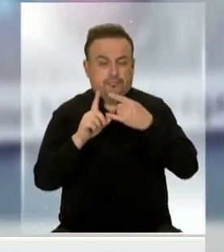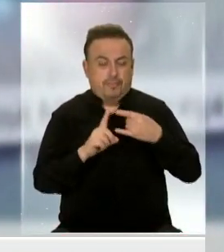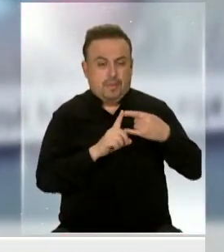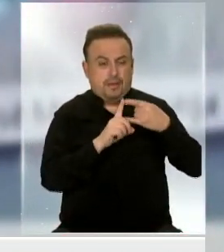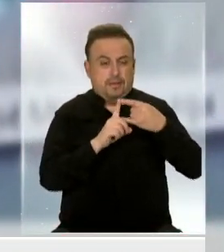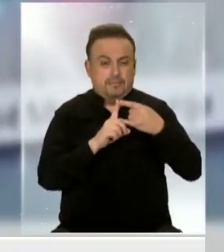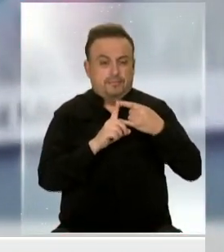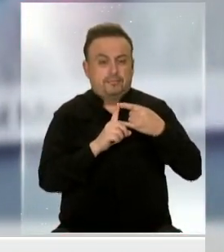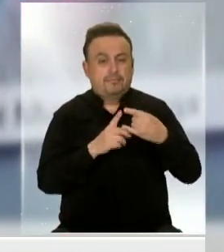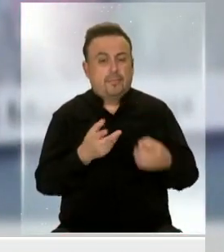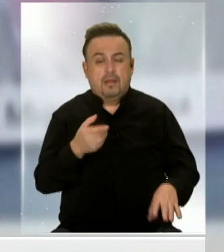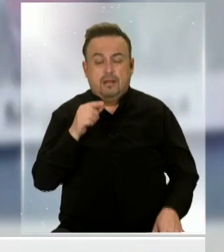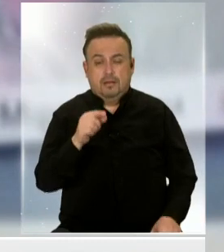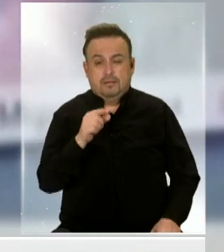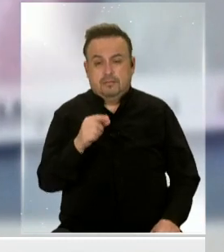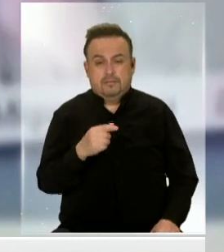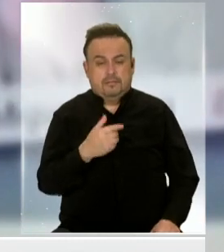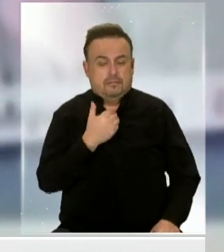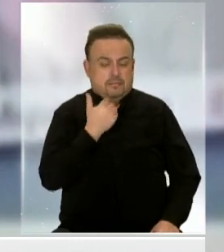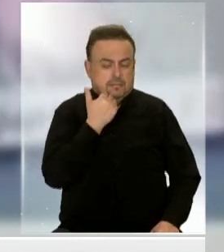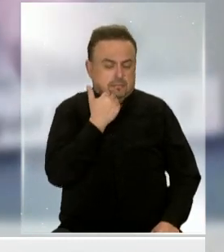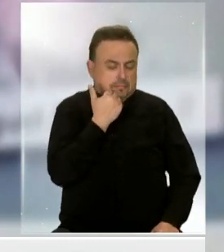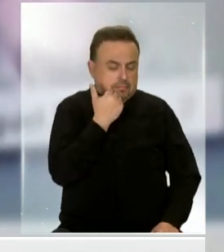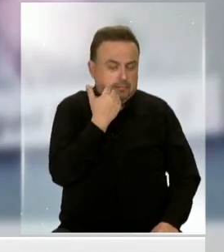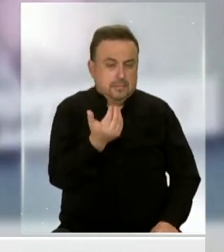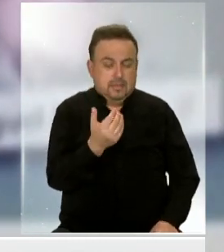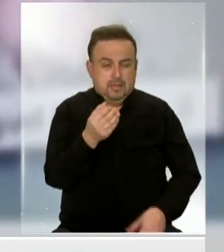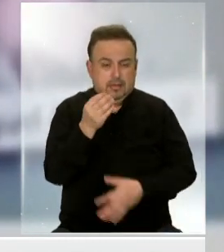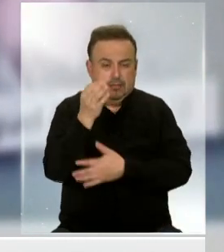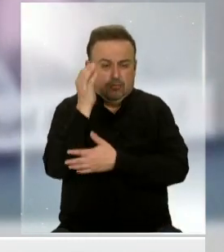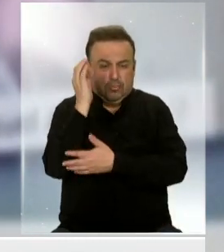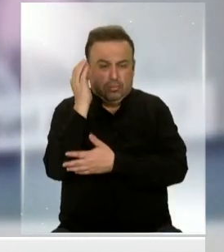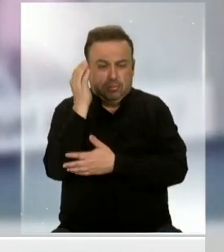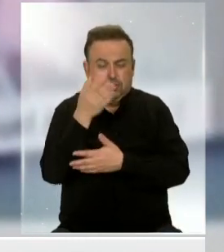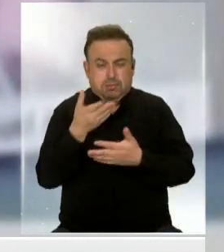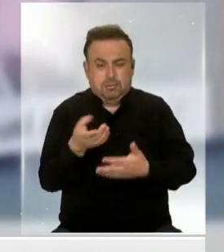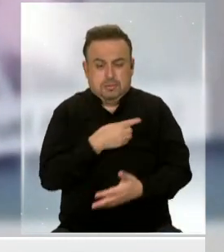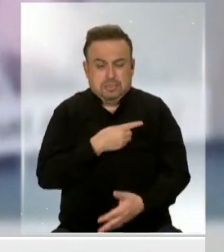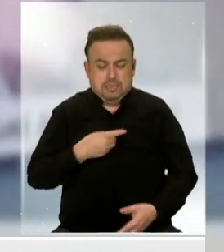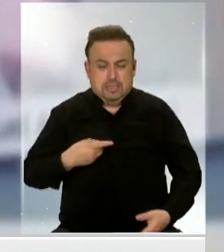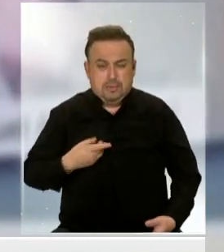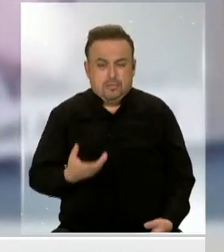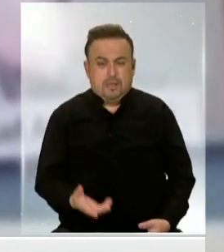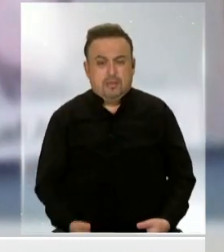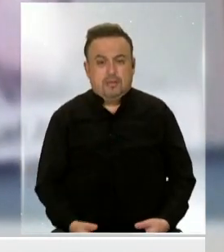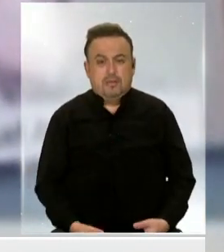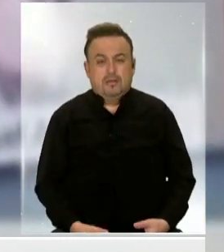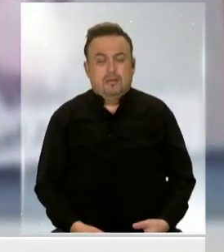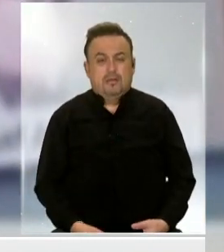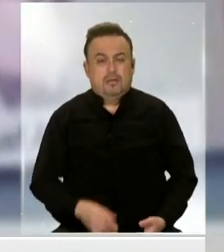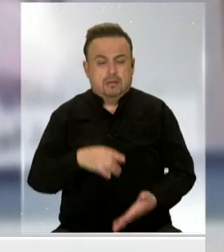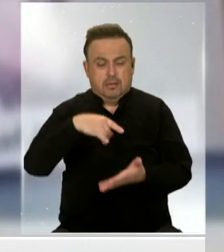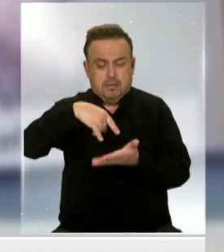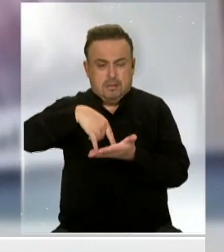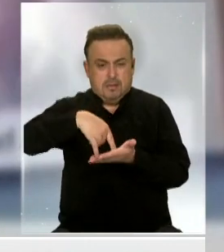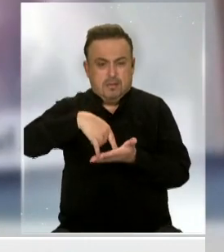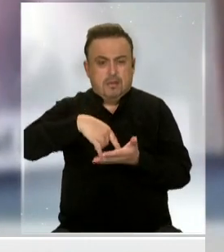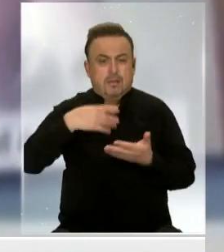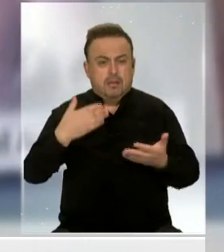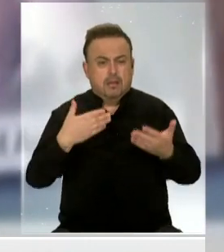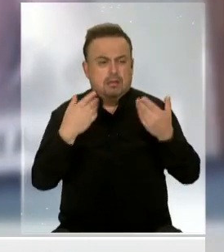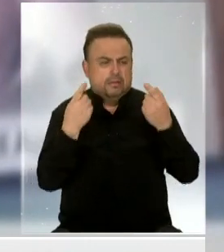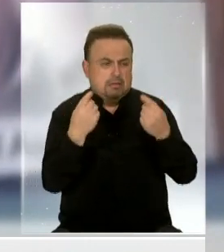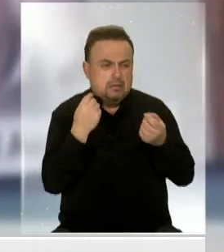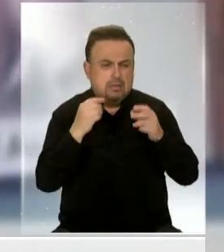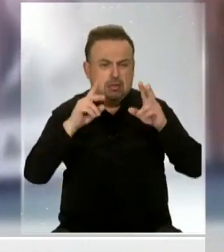modalidad, pero aquí... ¿Qué pasa más allá de ser un chascarro? Exacto. Es una sesión del Parlamento donde se están